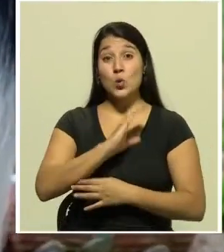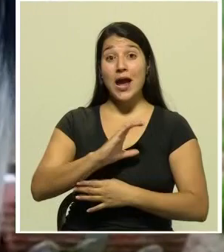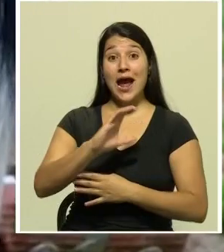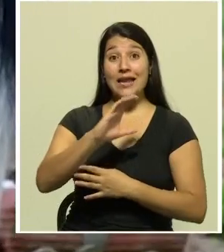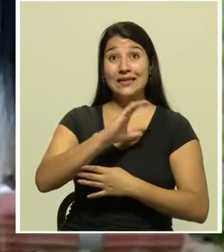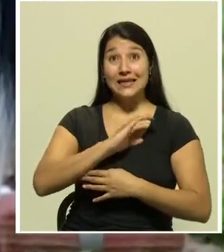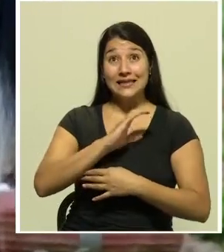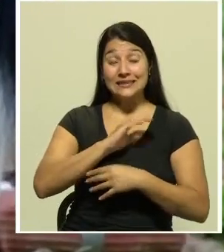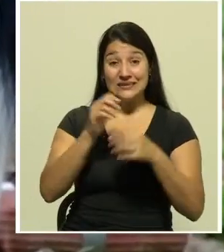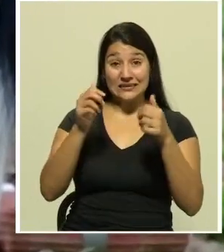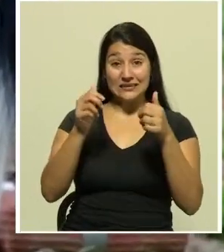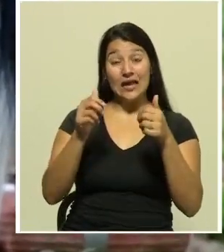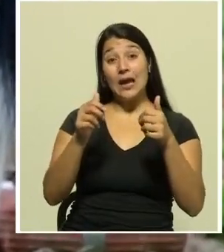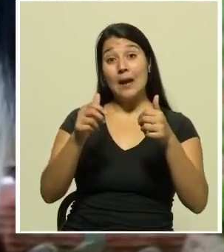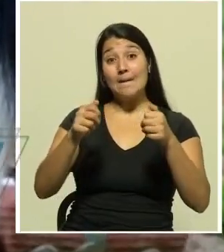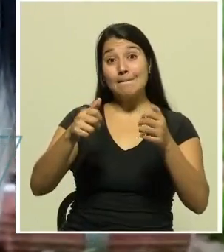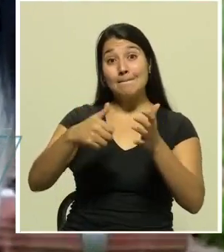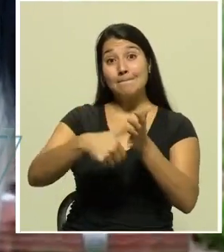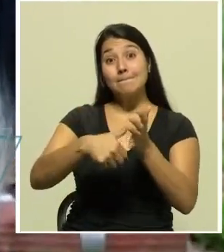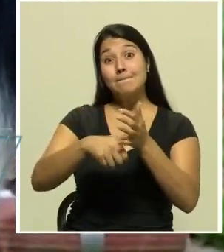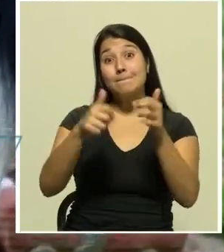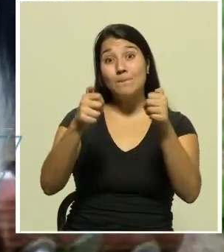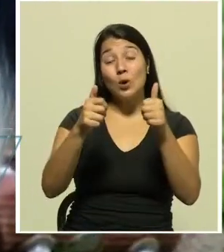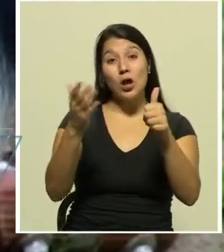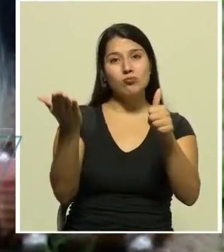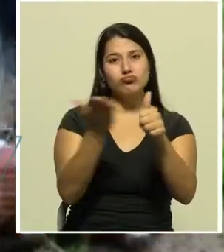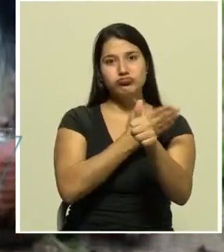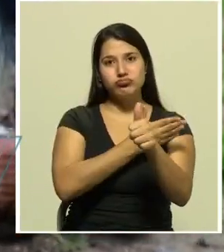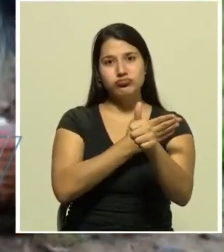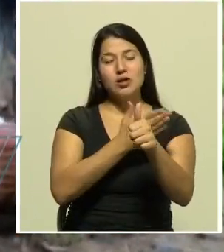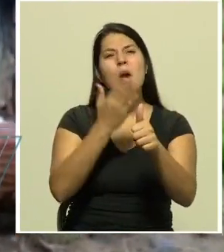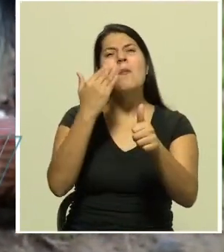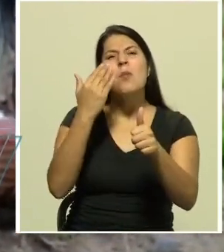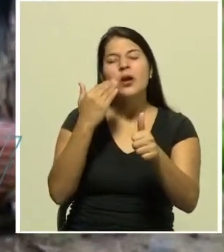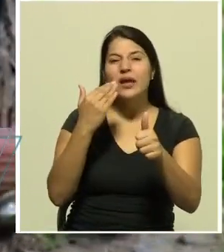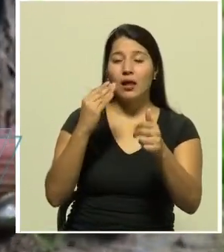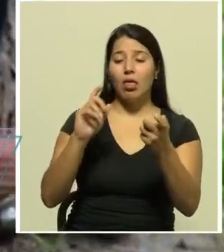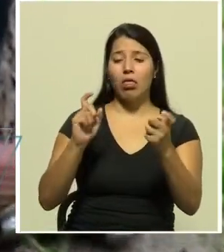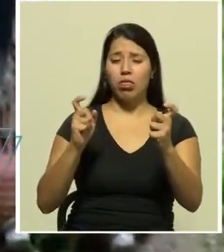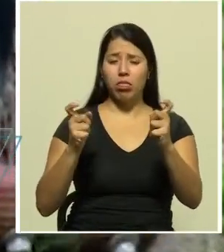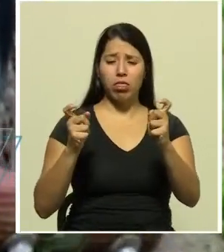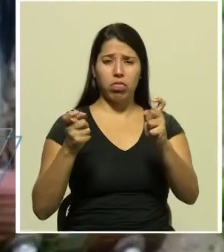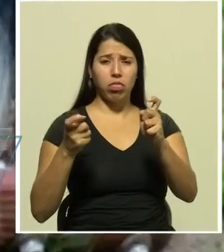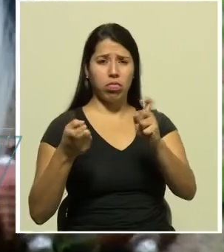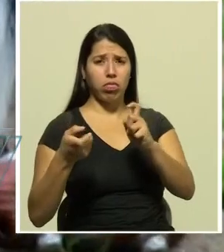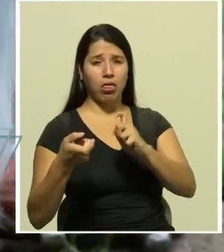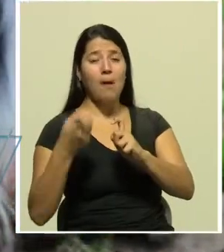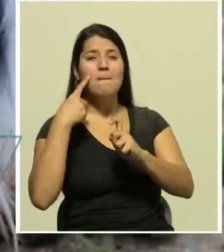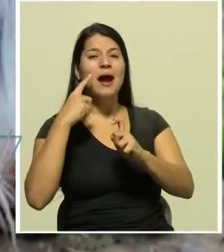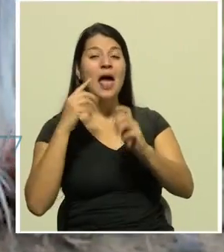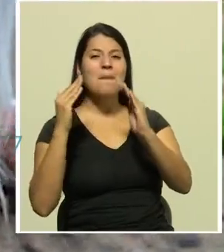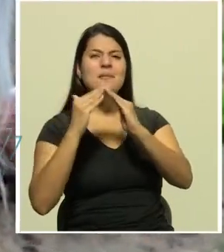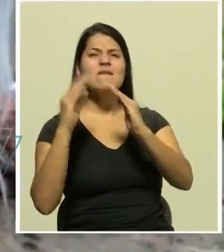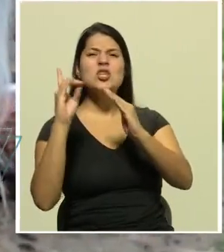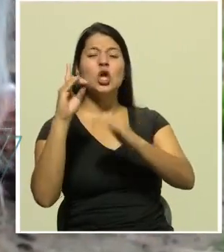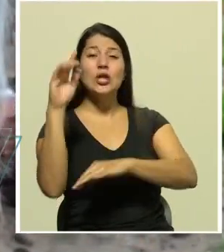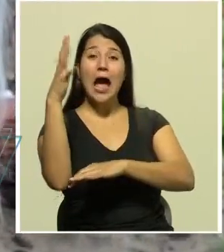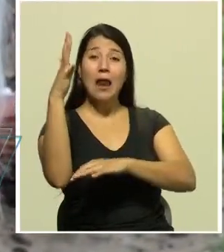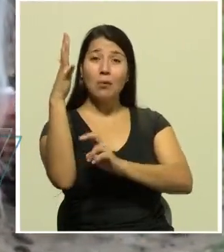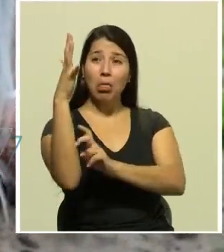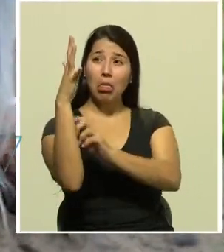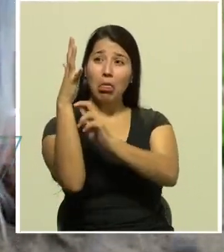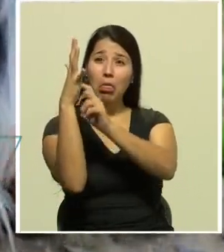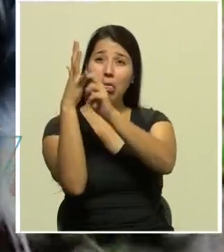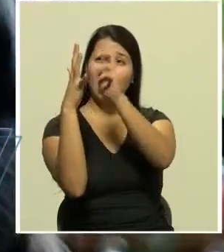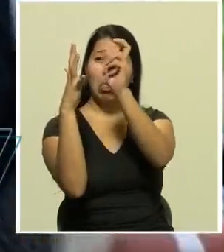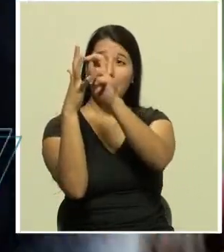dedos pulgares como adaptación en la vida en la copa de los árboles habita los bosques secos y húmedos así como